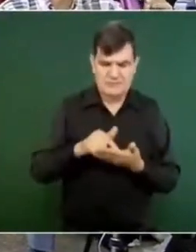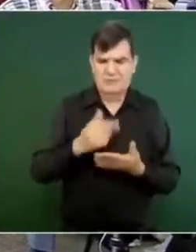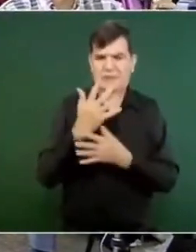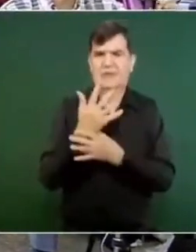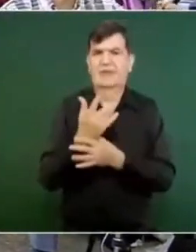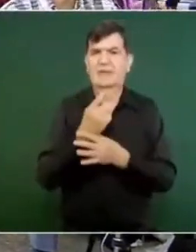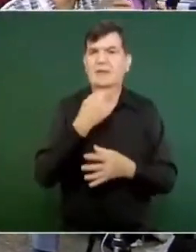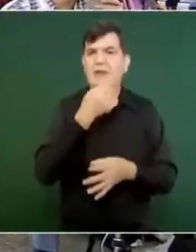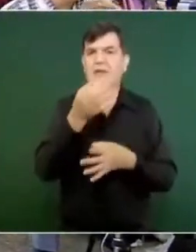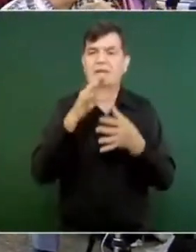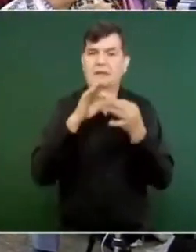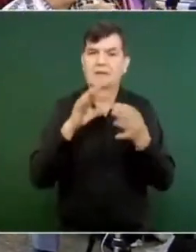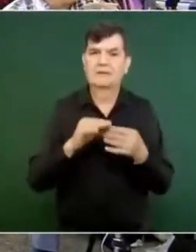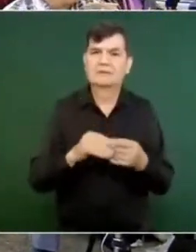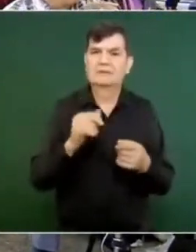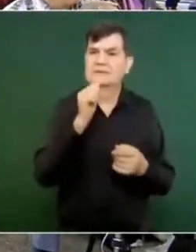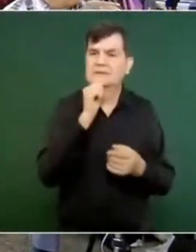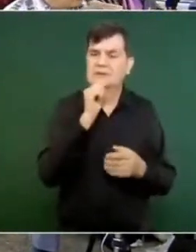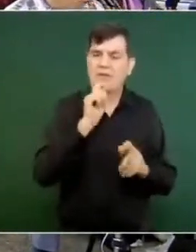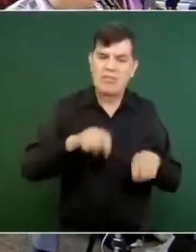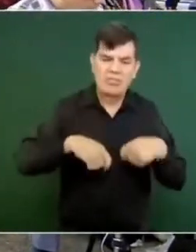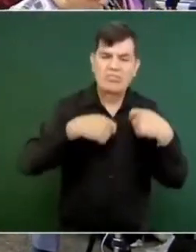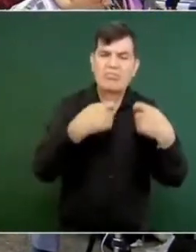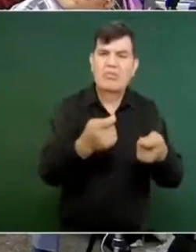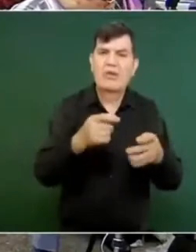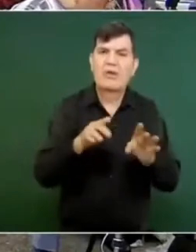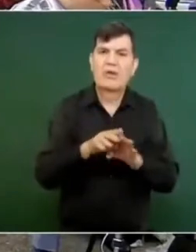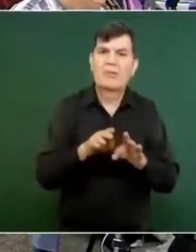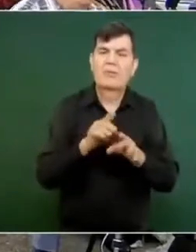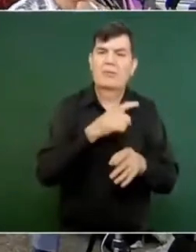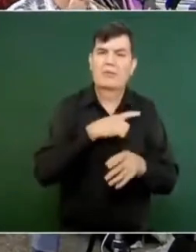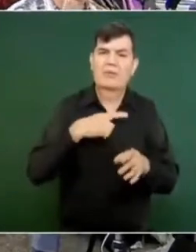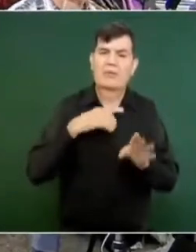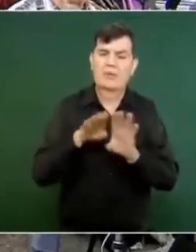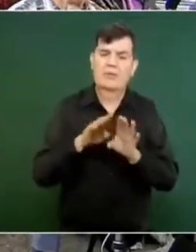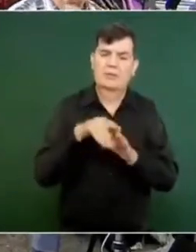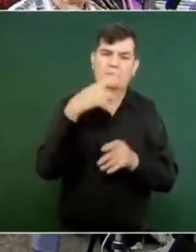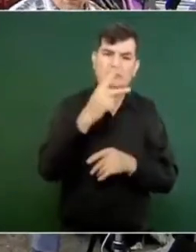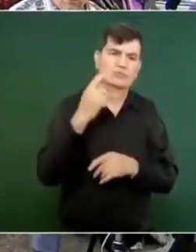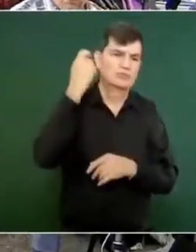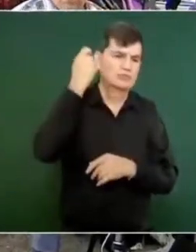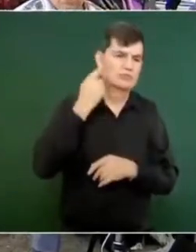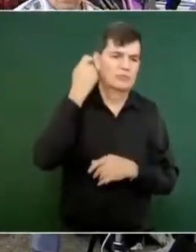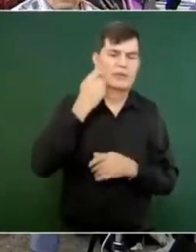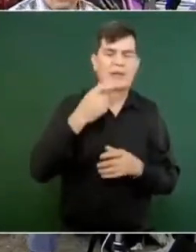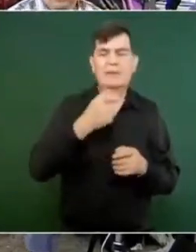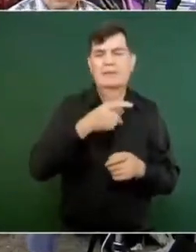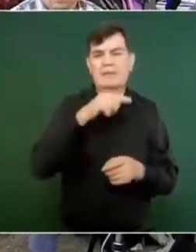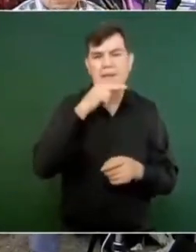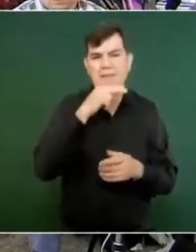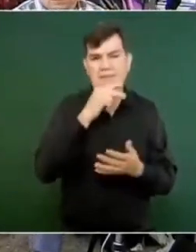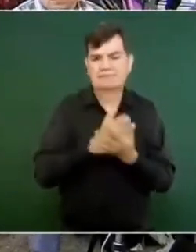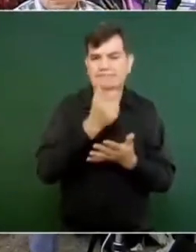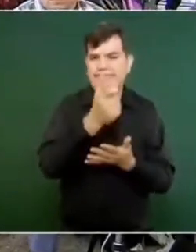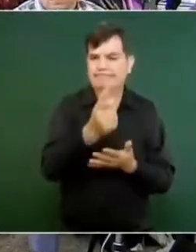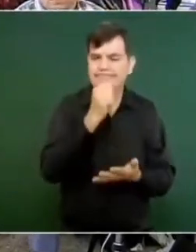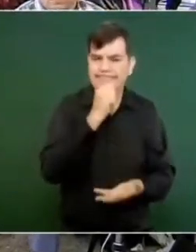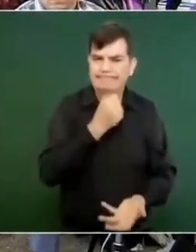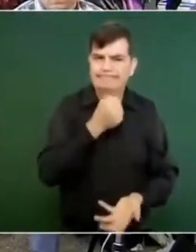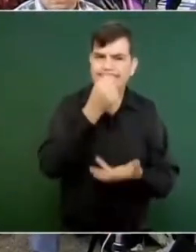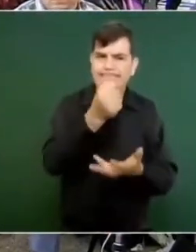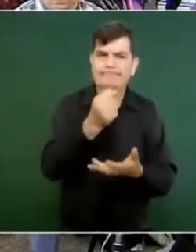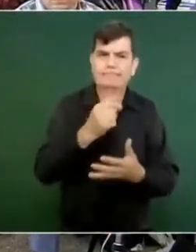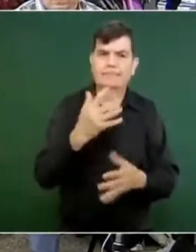lo vengo a exponer, no se les ha entregado lo que tiene que ver con su aguinaldo. Ese es un problema que me